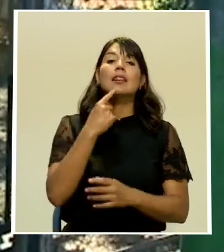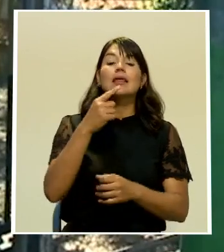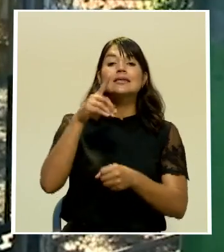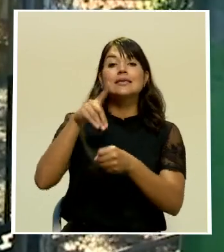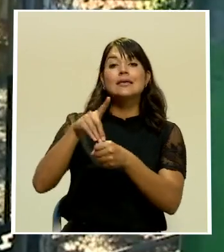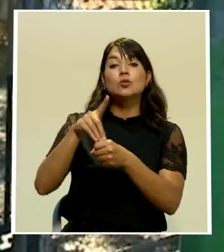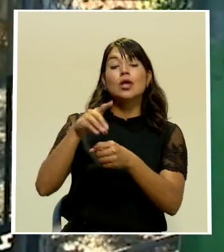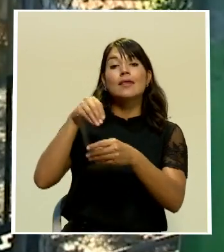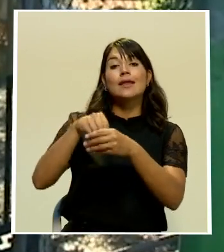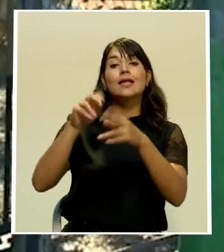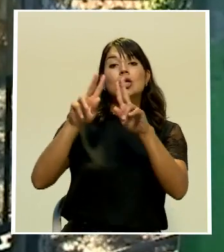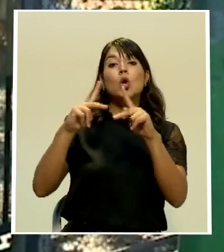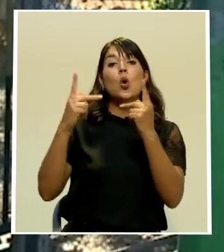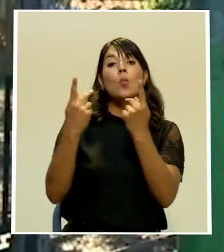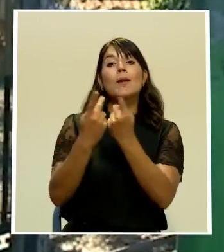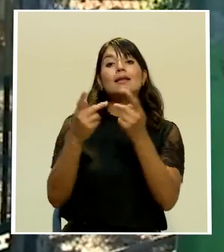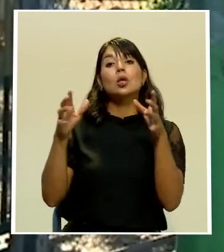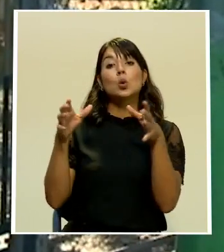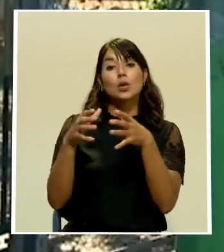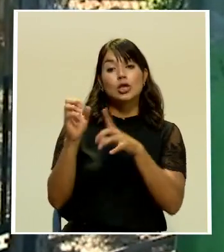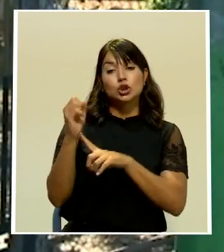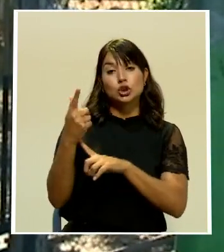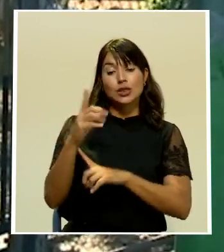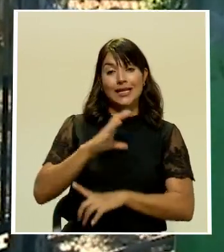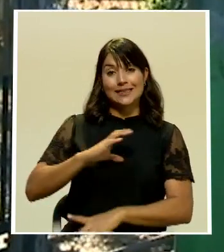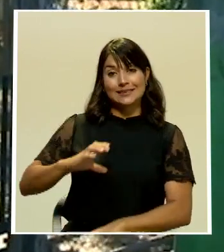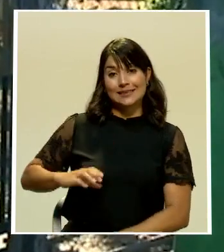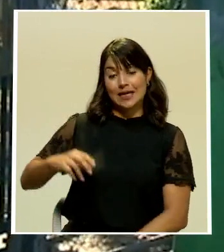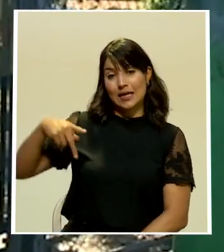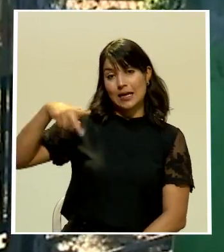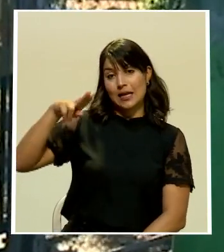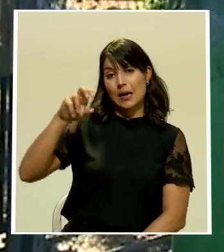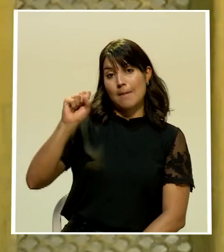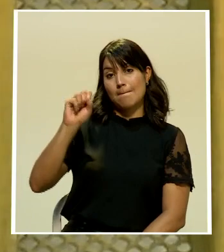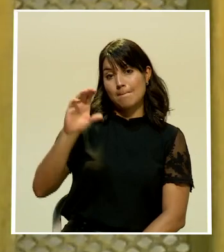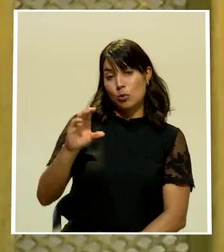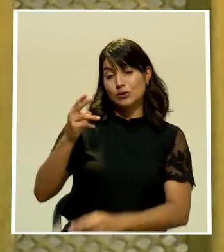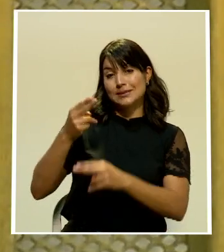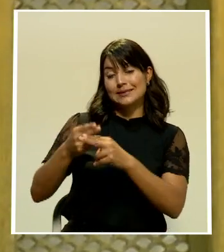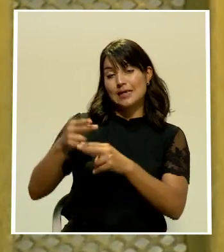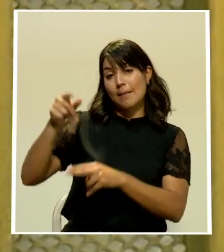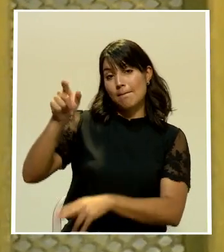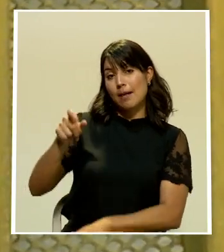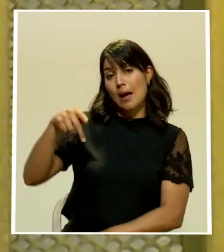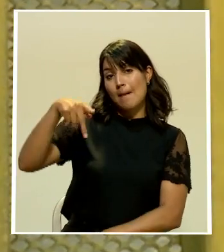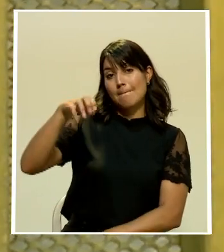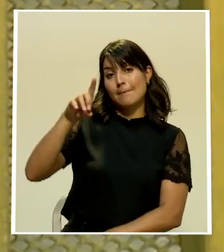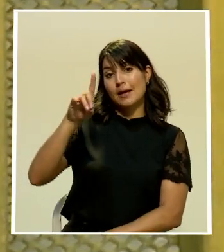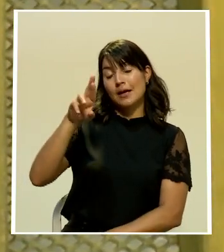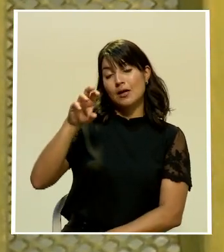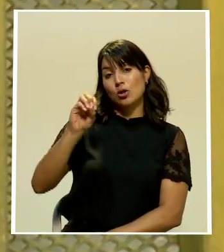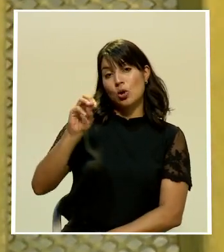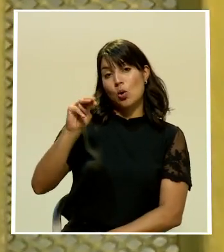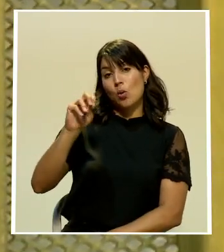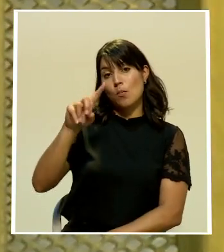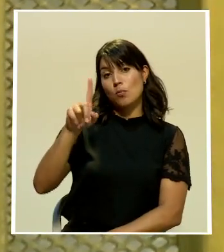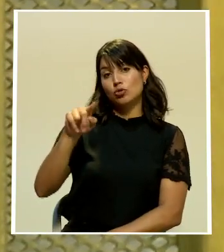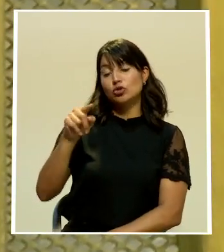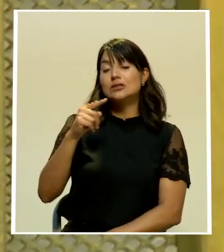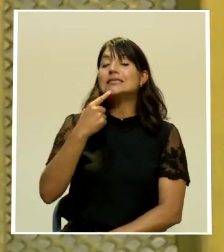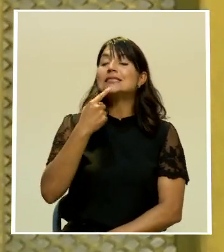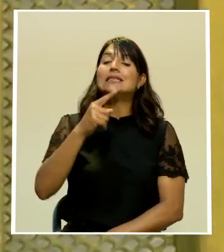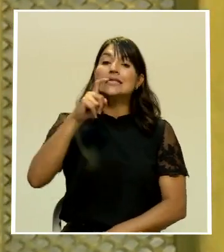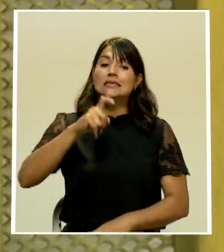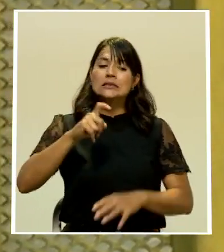diputado del Partido Unidad Social Cristiana, Pedro Muñoz, es necesario investigar la tercera convención colectiva